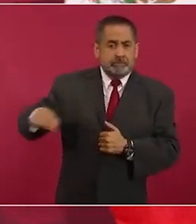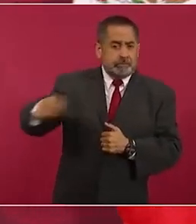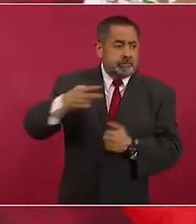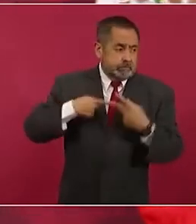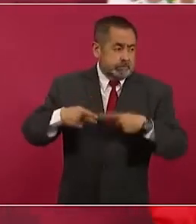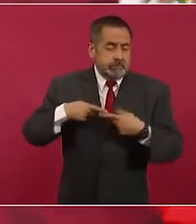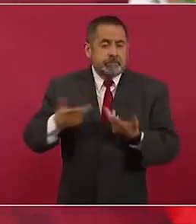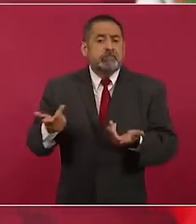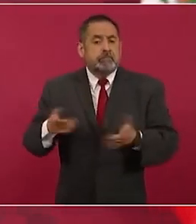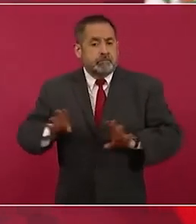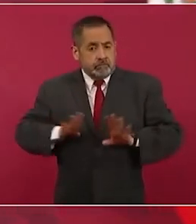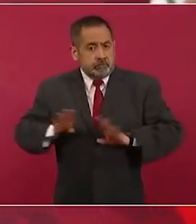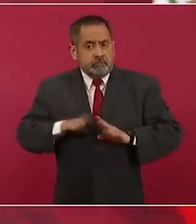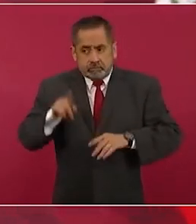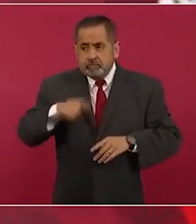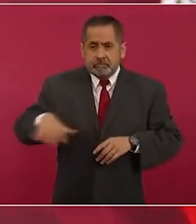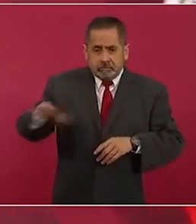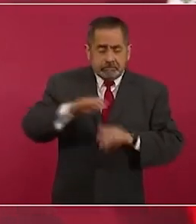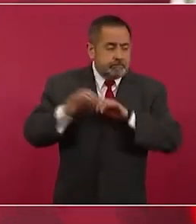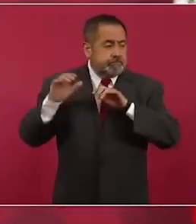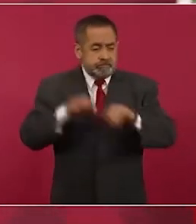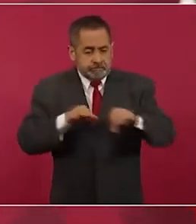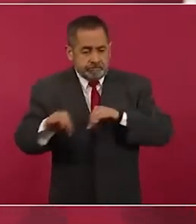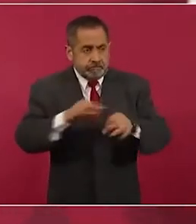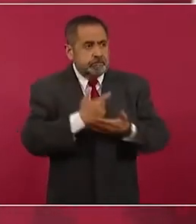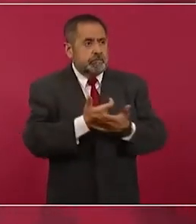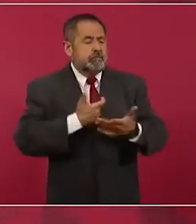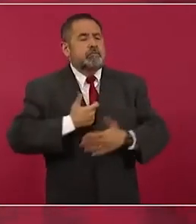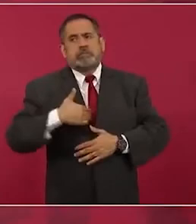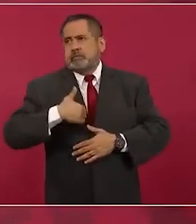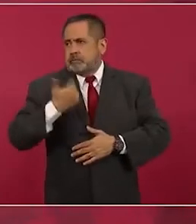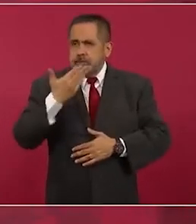también, el apoyo